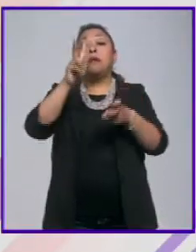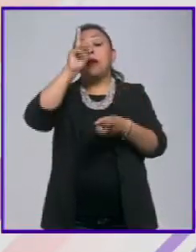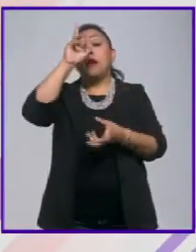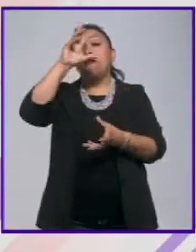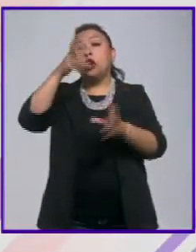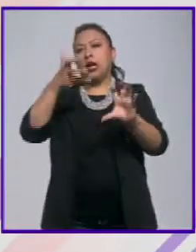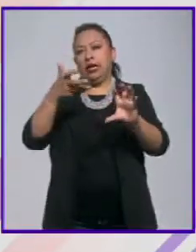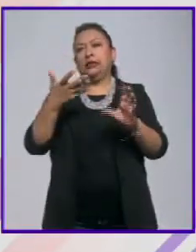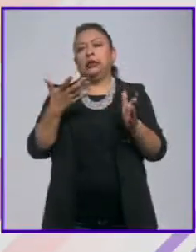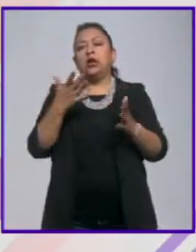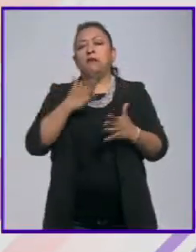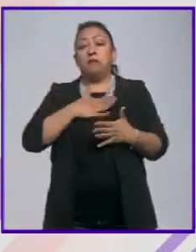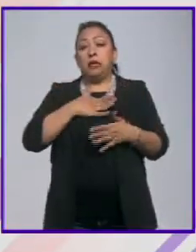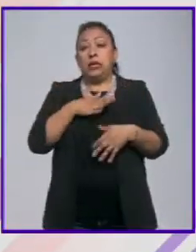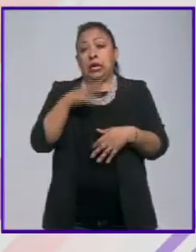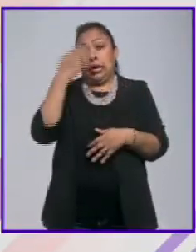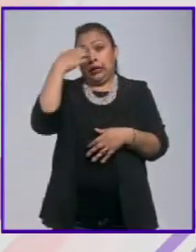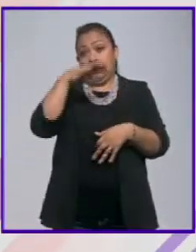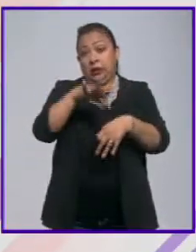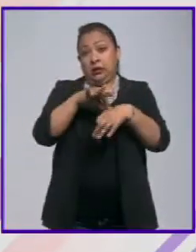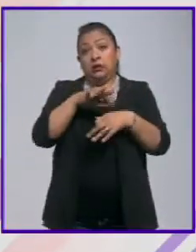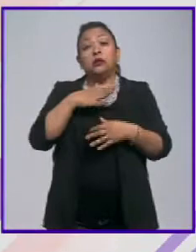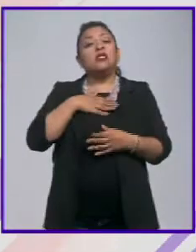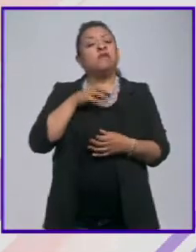Yo les puedo decir desde mi experiencia que sí.